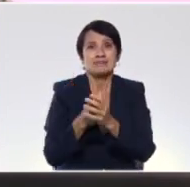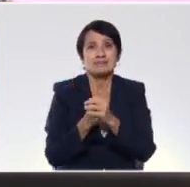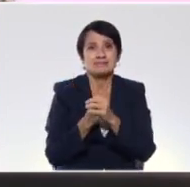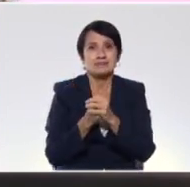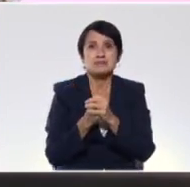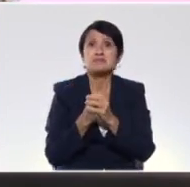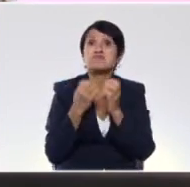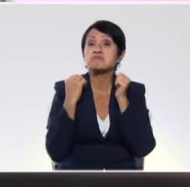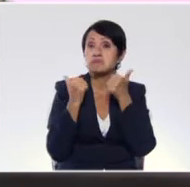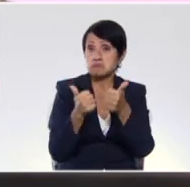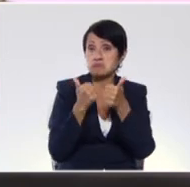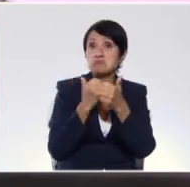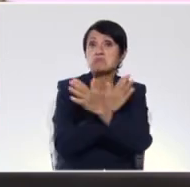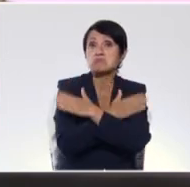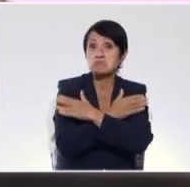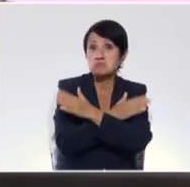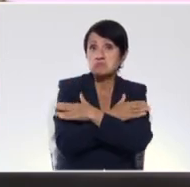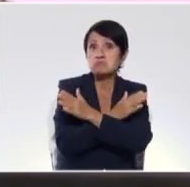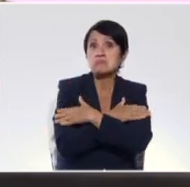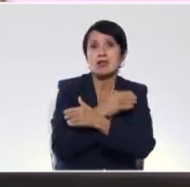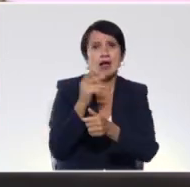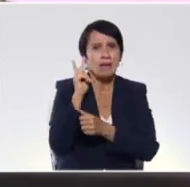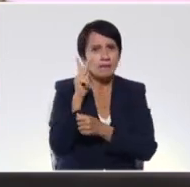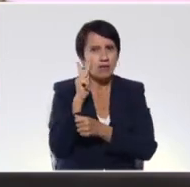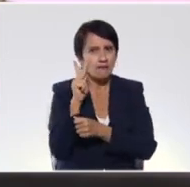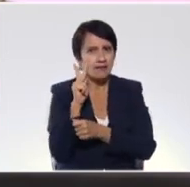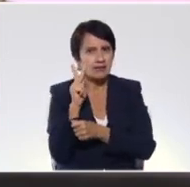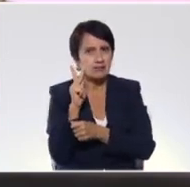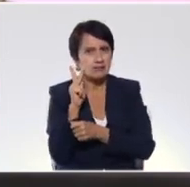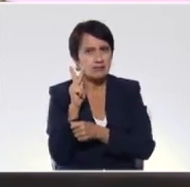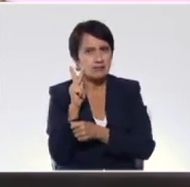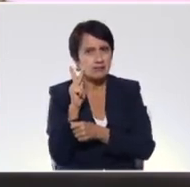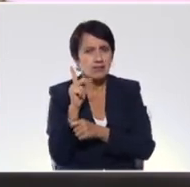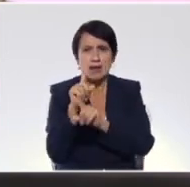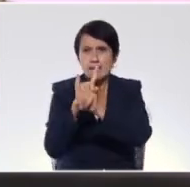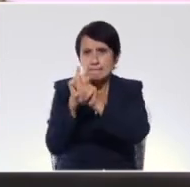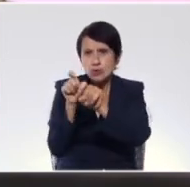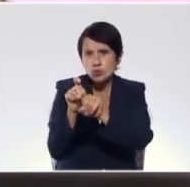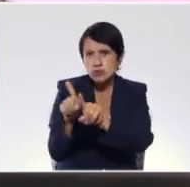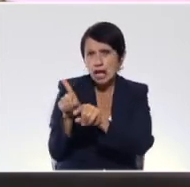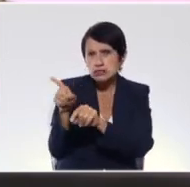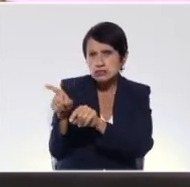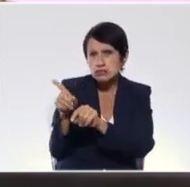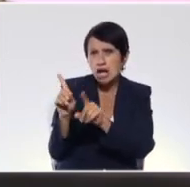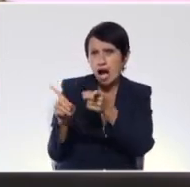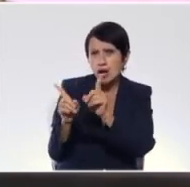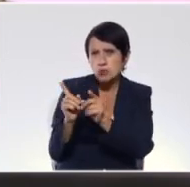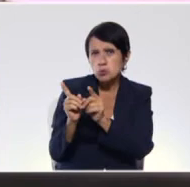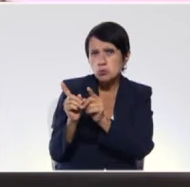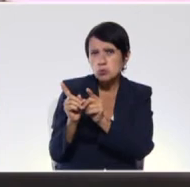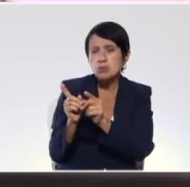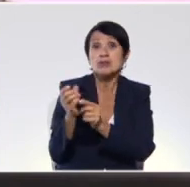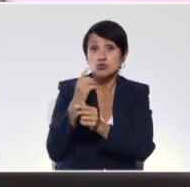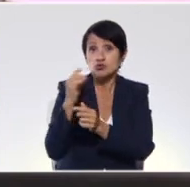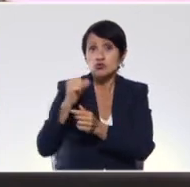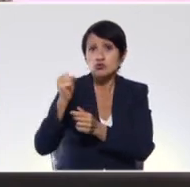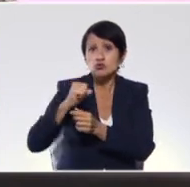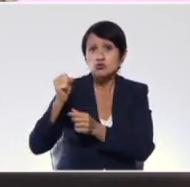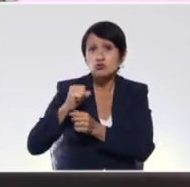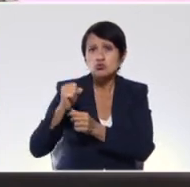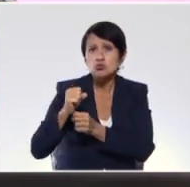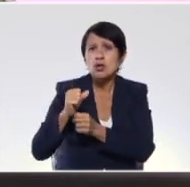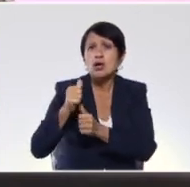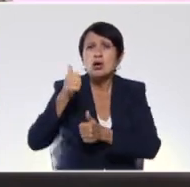¡Muy bien, Lola! ¡Profe! ¿Te puedo preguntar algo? ¡Sí, sí! ¡Claro que sí, Lola! ¡Dime!